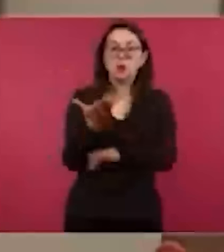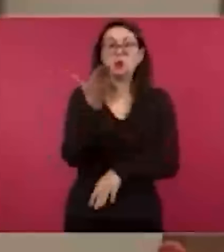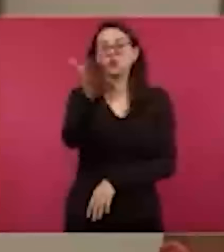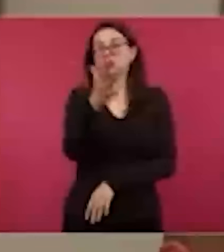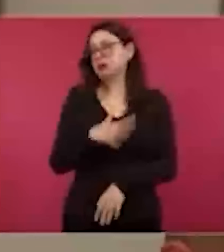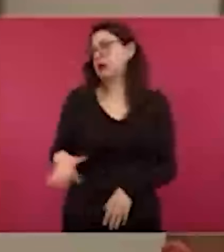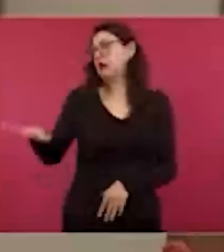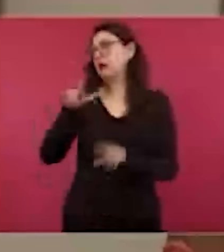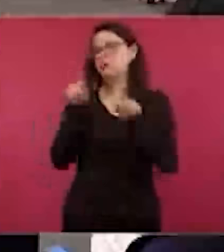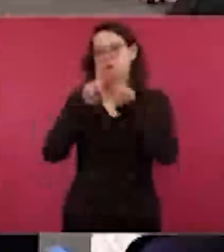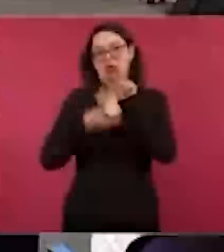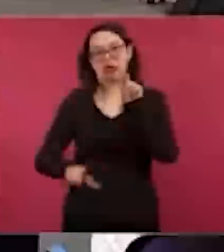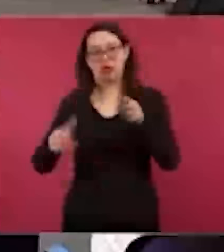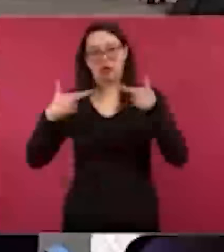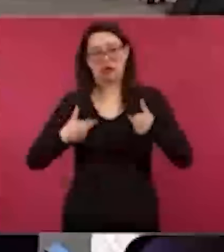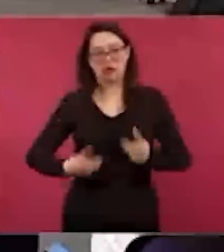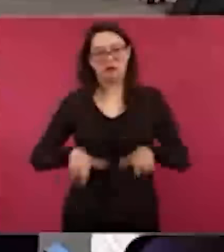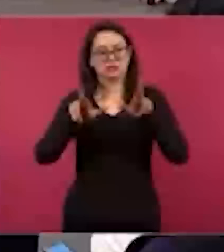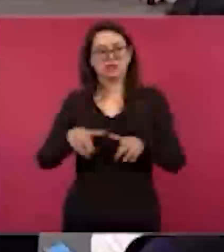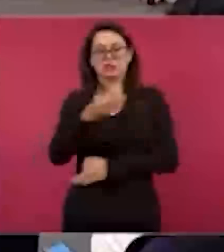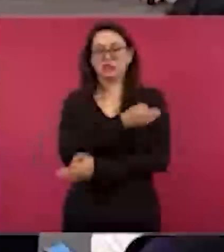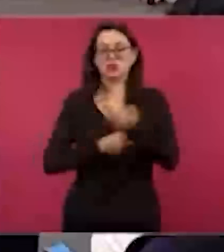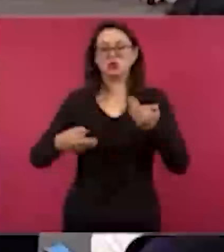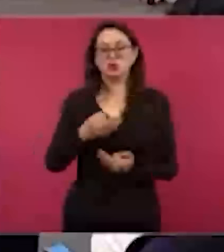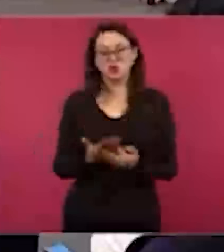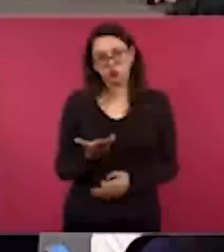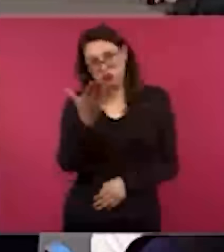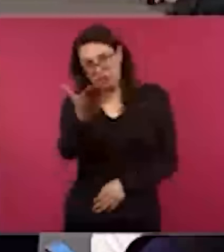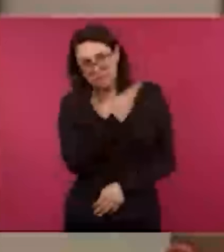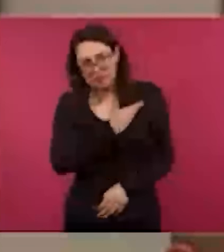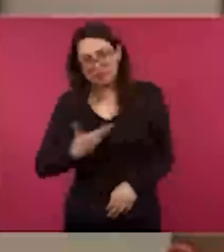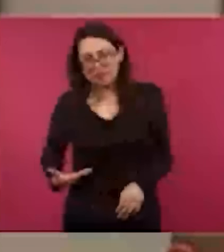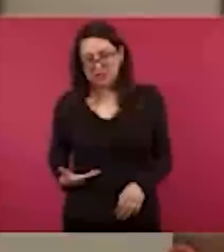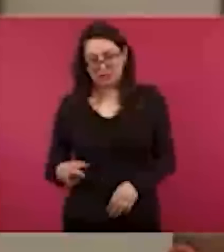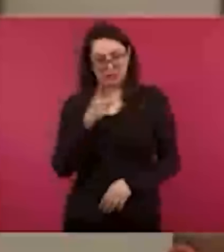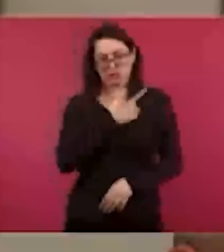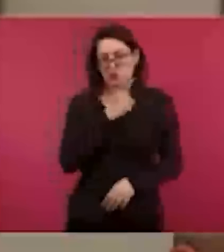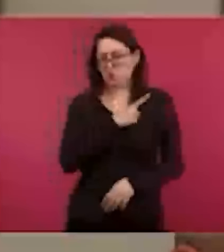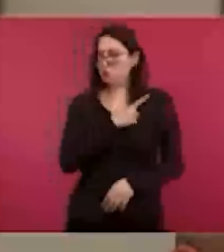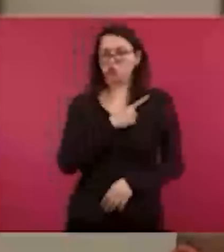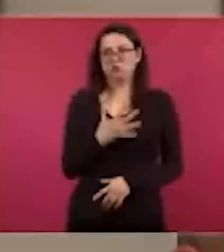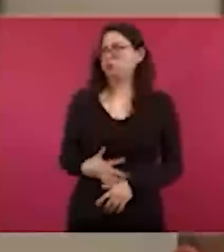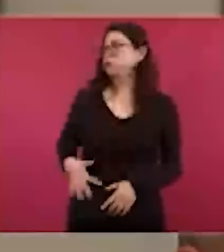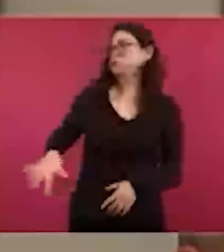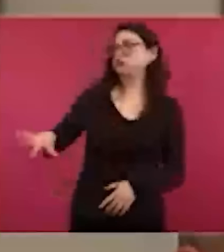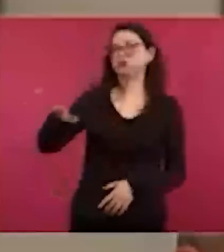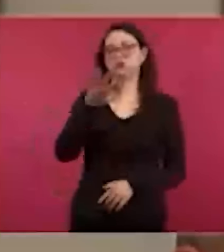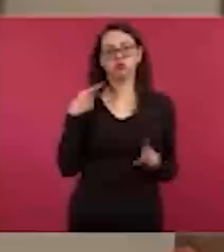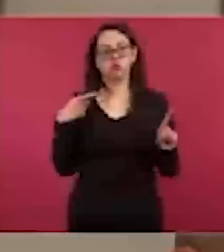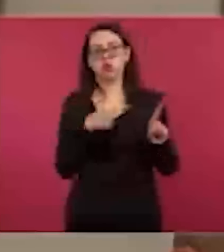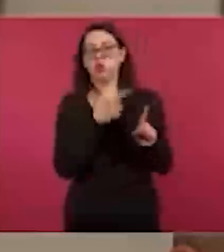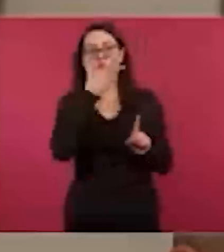a todos los mexicanos porque usted nos representa. Su investidura para nosotros es respetable. No es posible que el señor